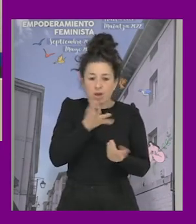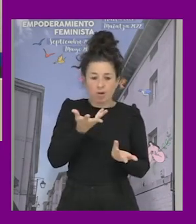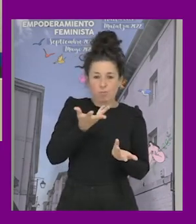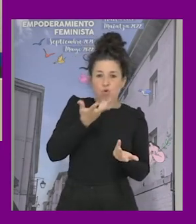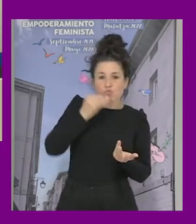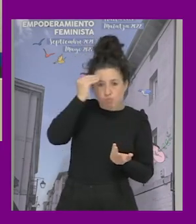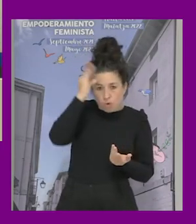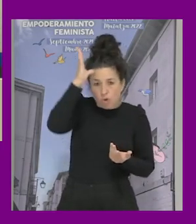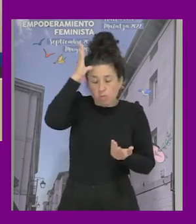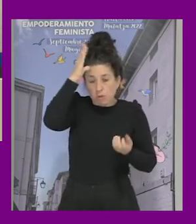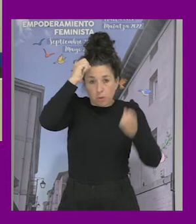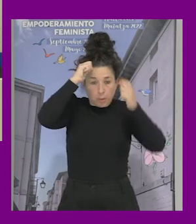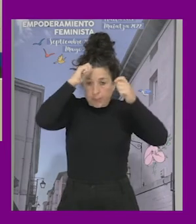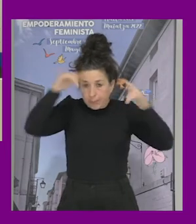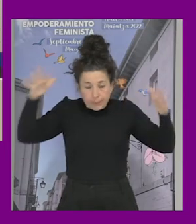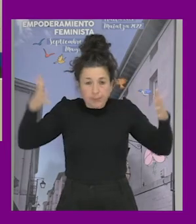disperso